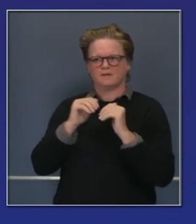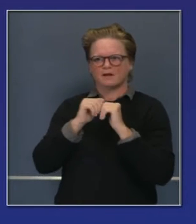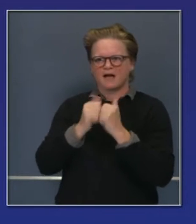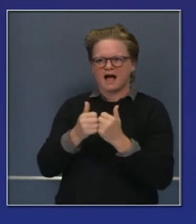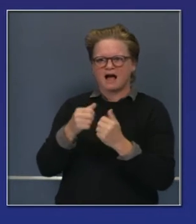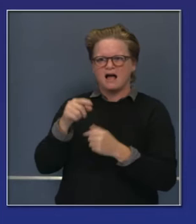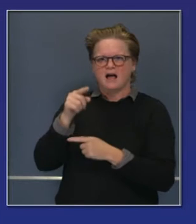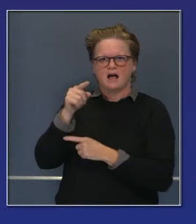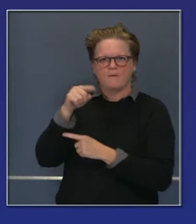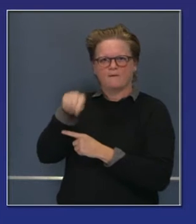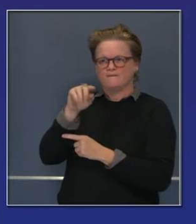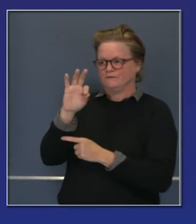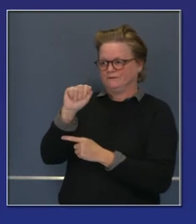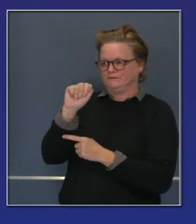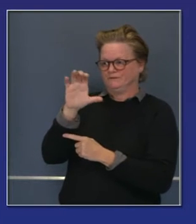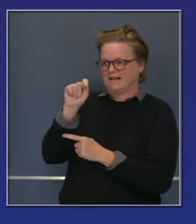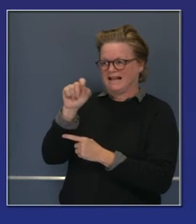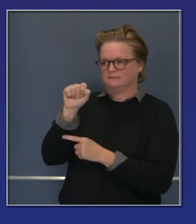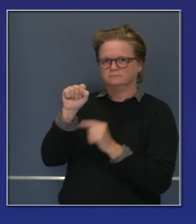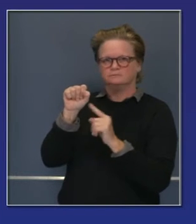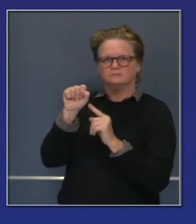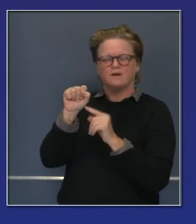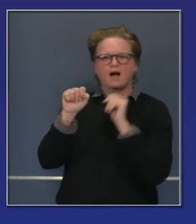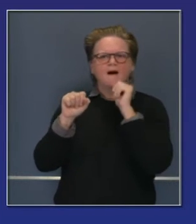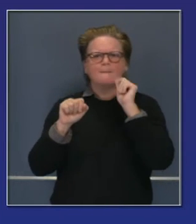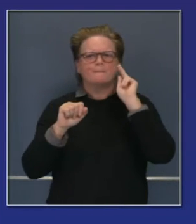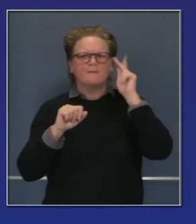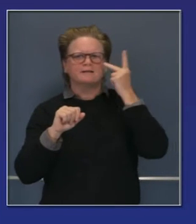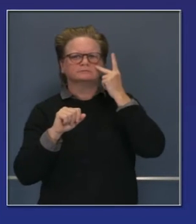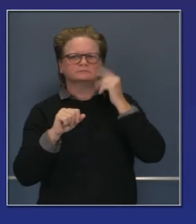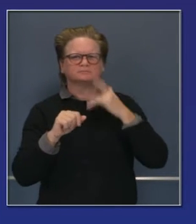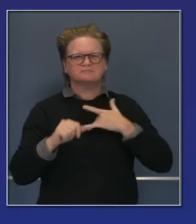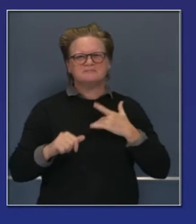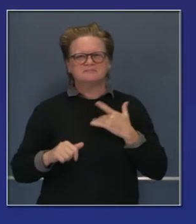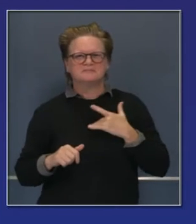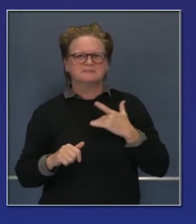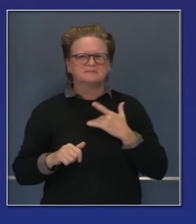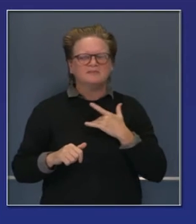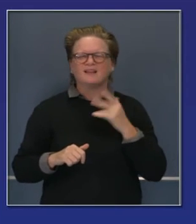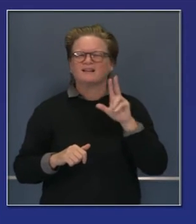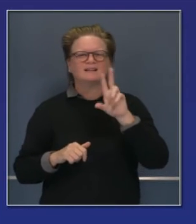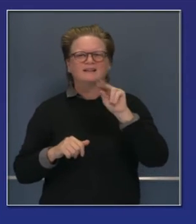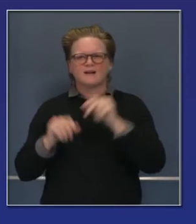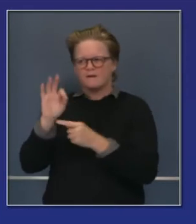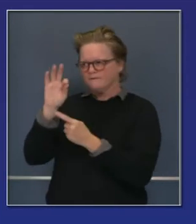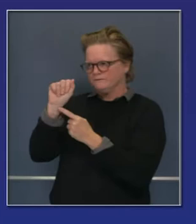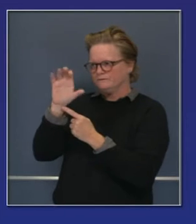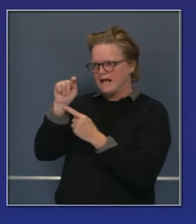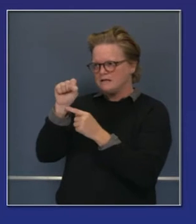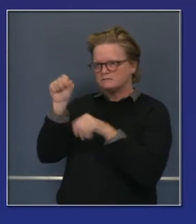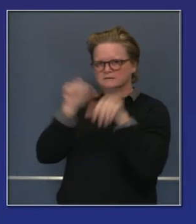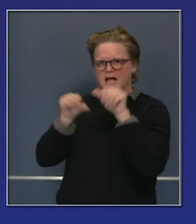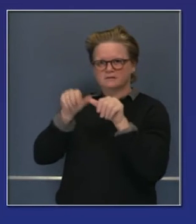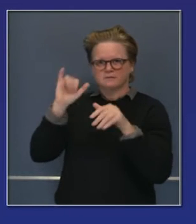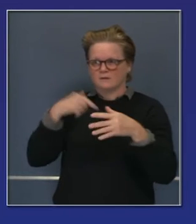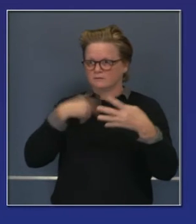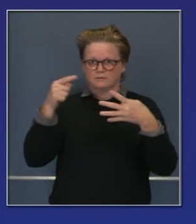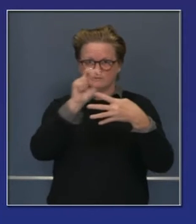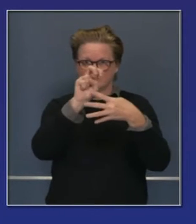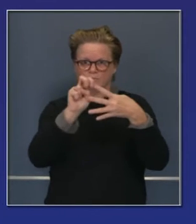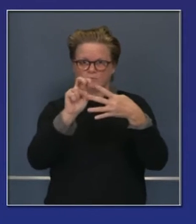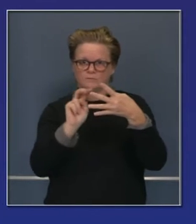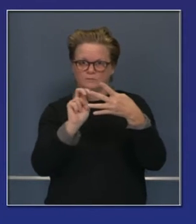existentes y en base a las condiciones locales en los 58 condados en el estado de California.